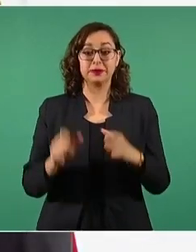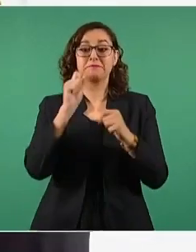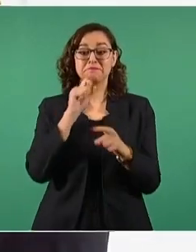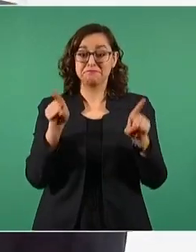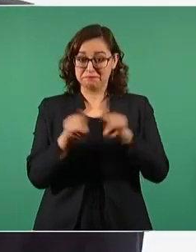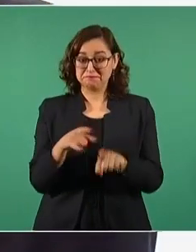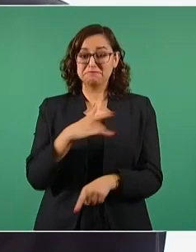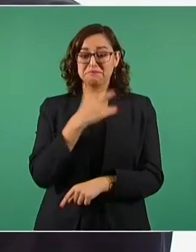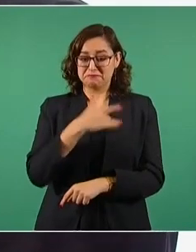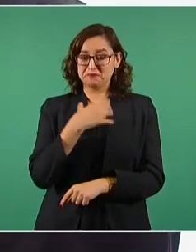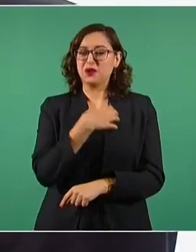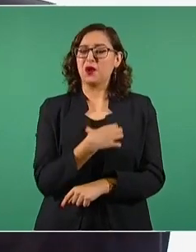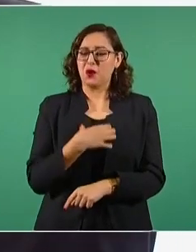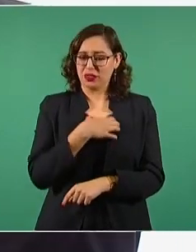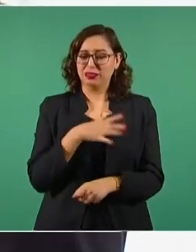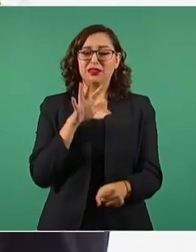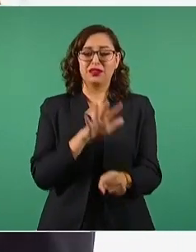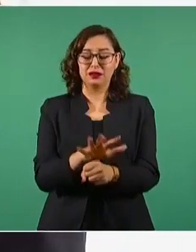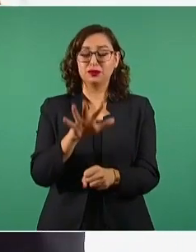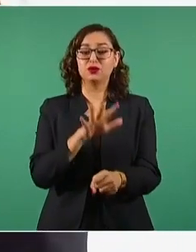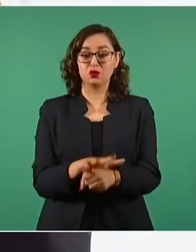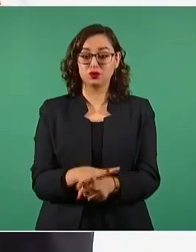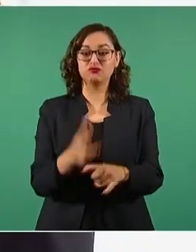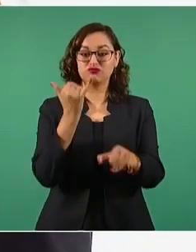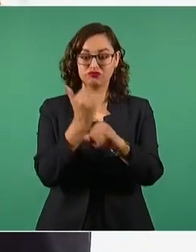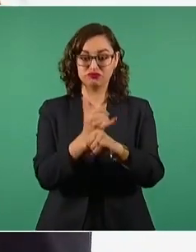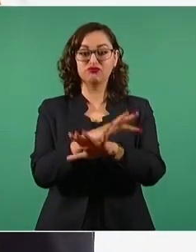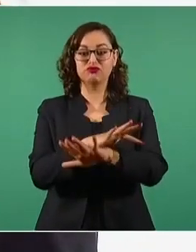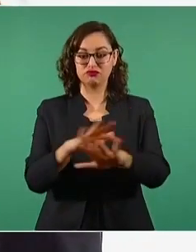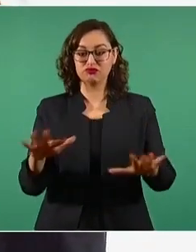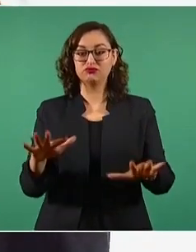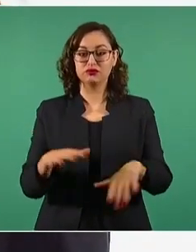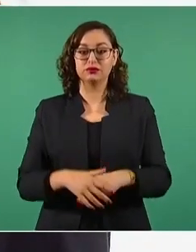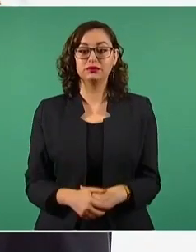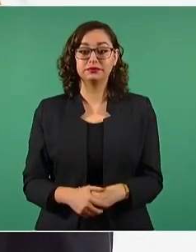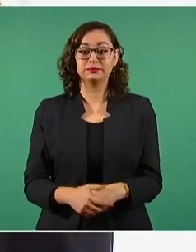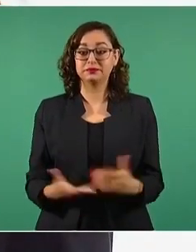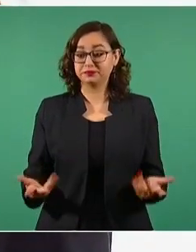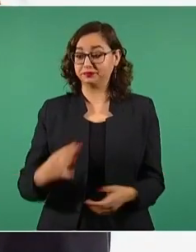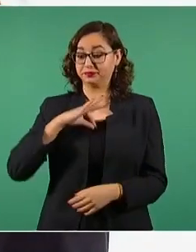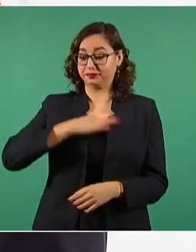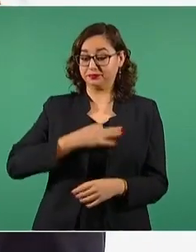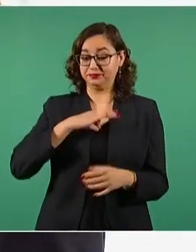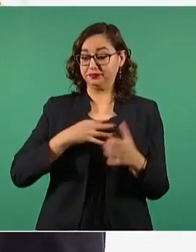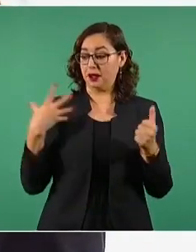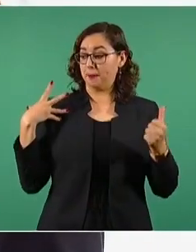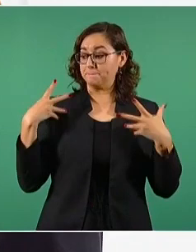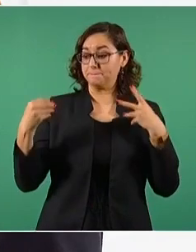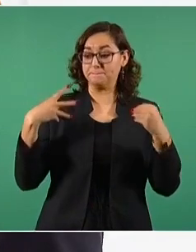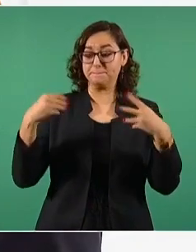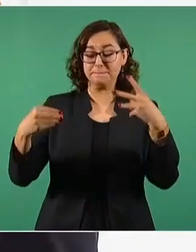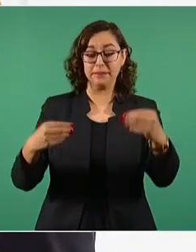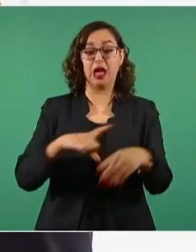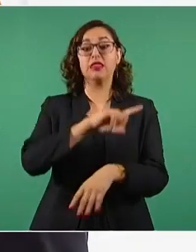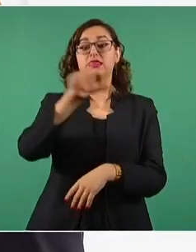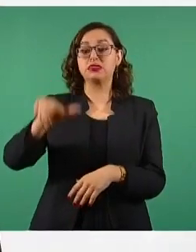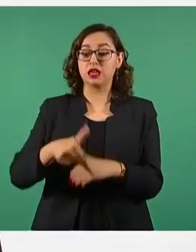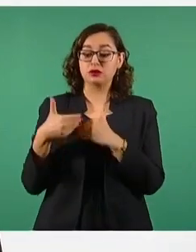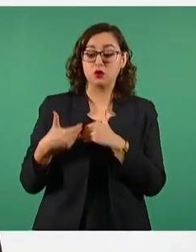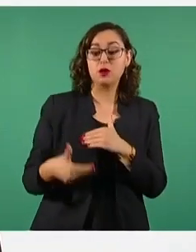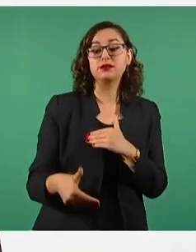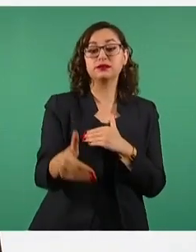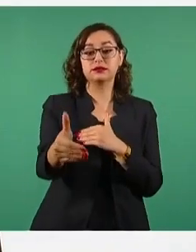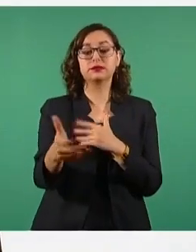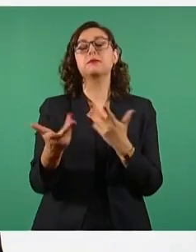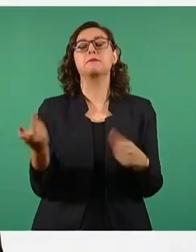informar que posterior a la pandemia se han creado un millón 202